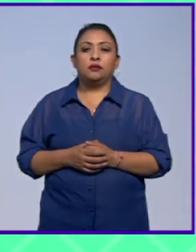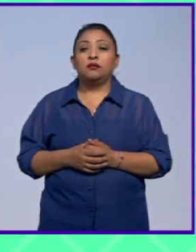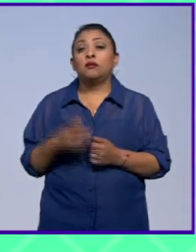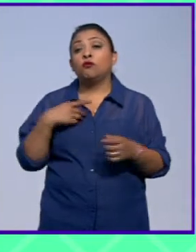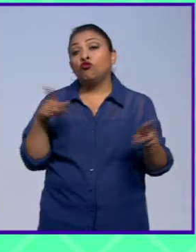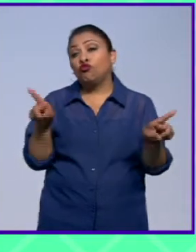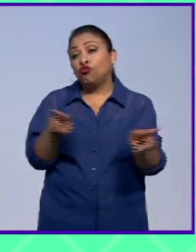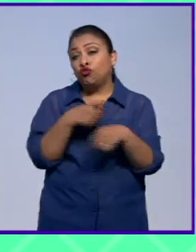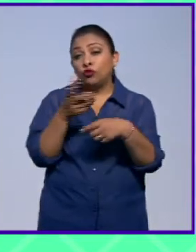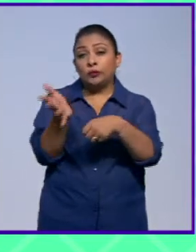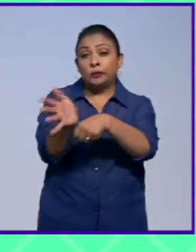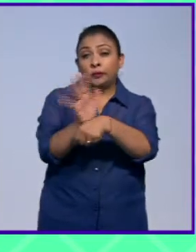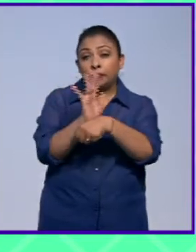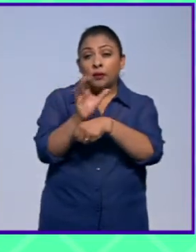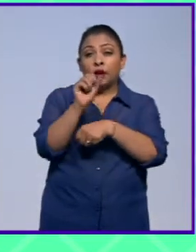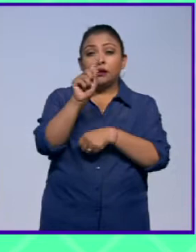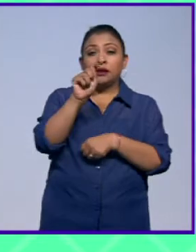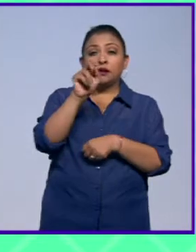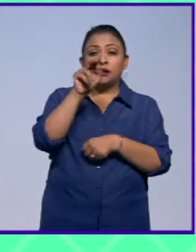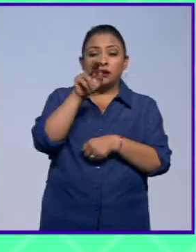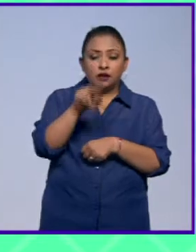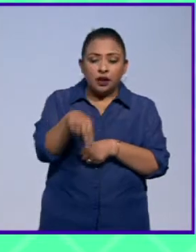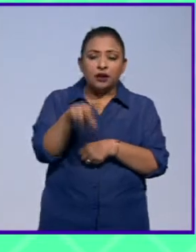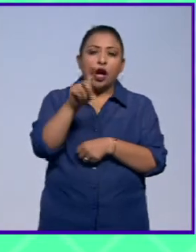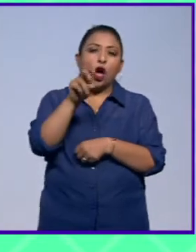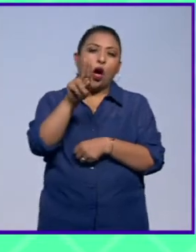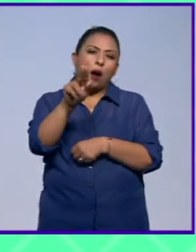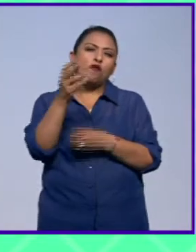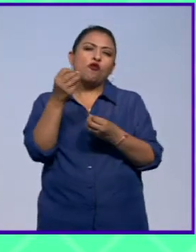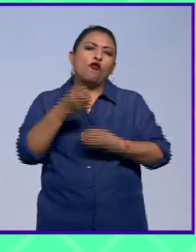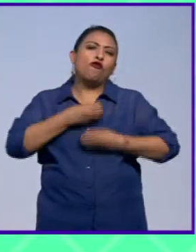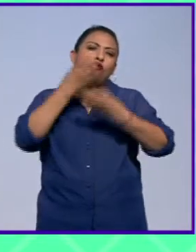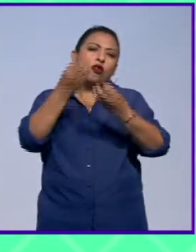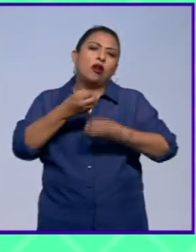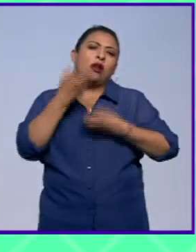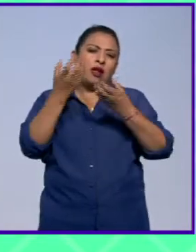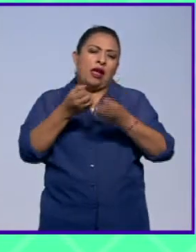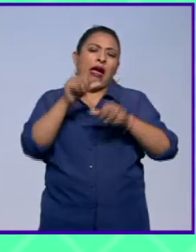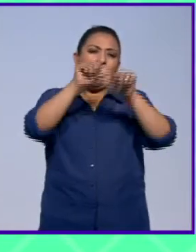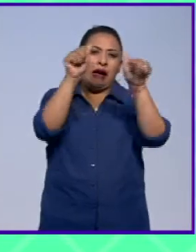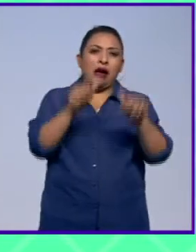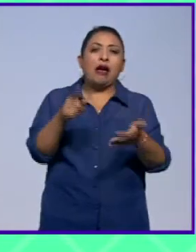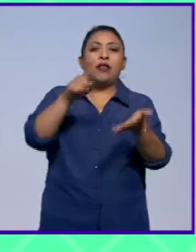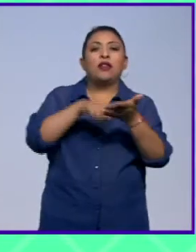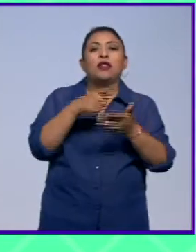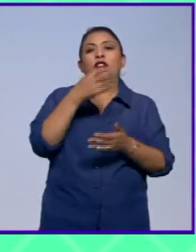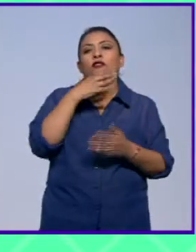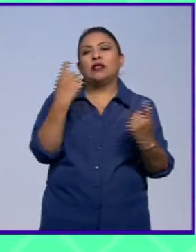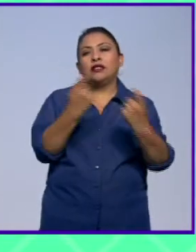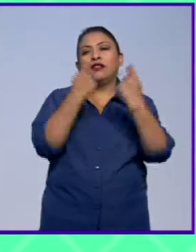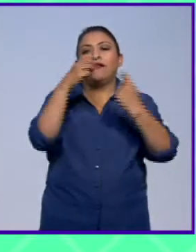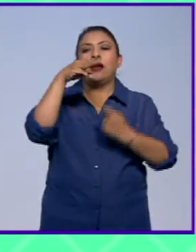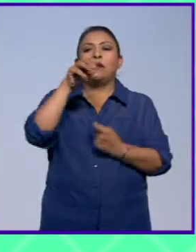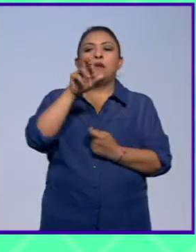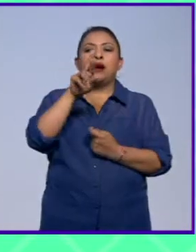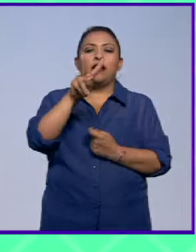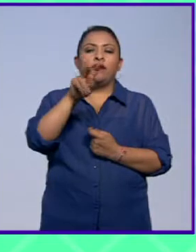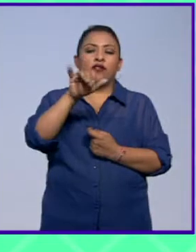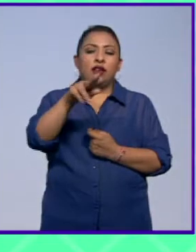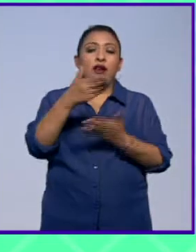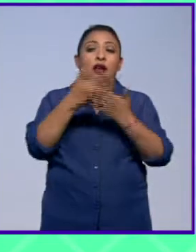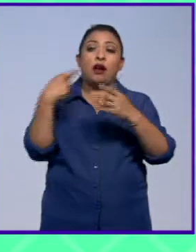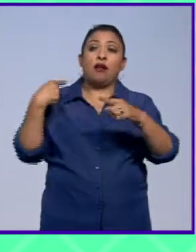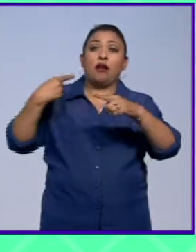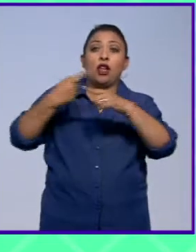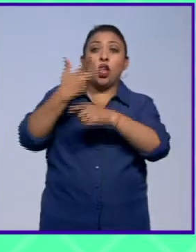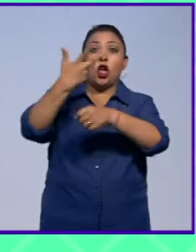Música, cine, stand-up, muchas otras manifestaciones artísticas convergen en el Festival Marvin que, para esta que es octava